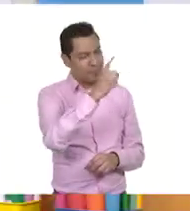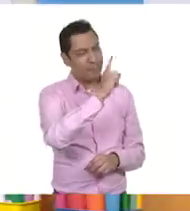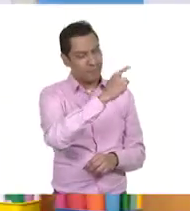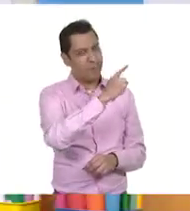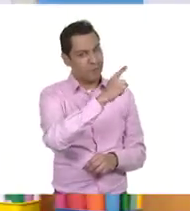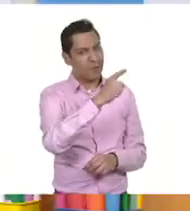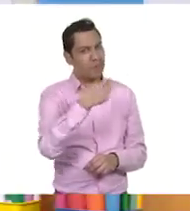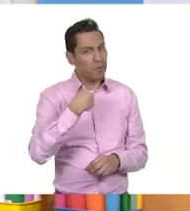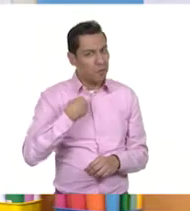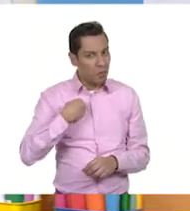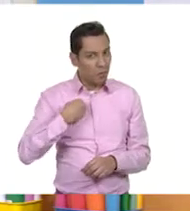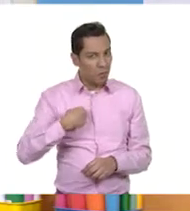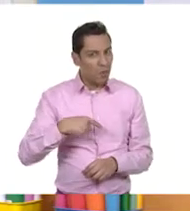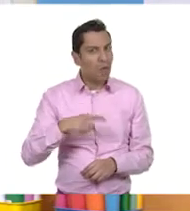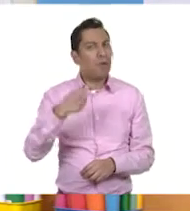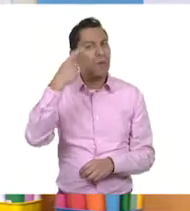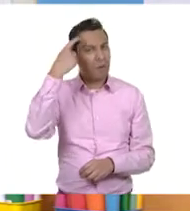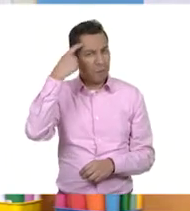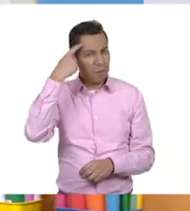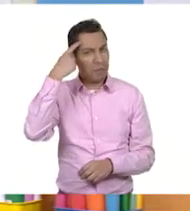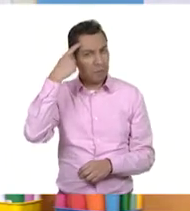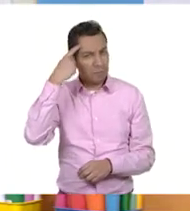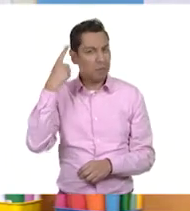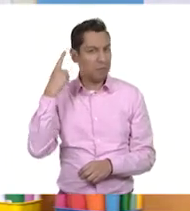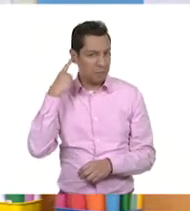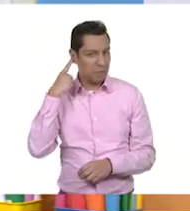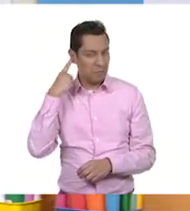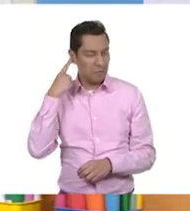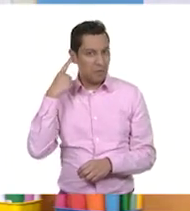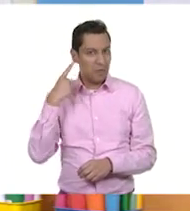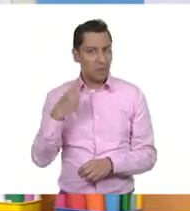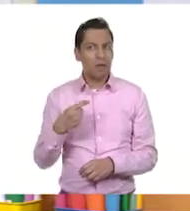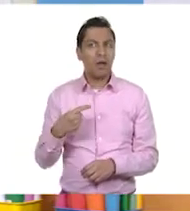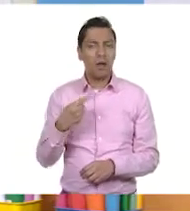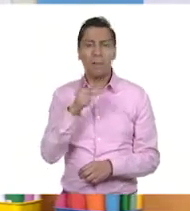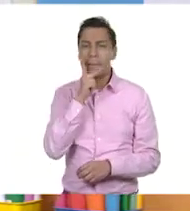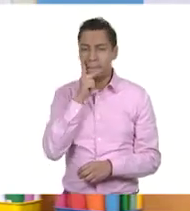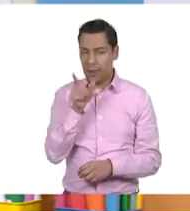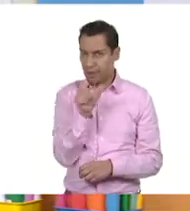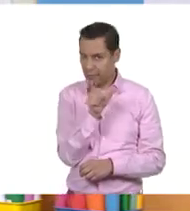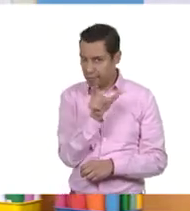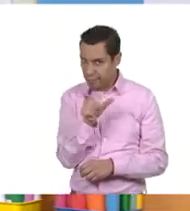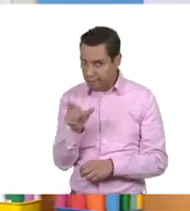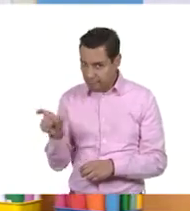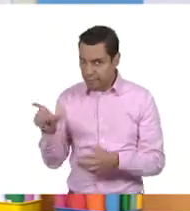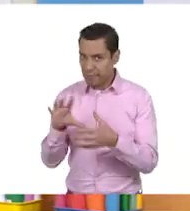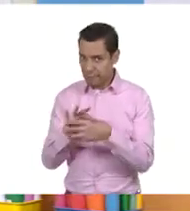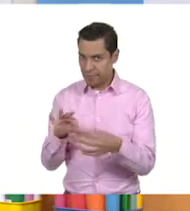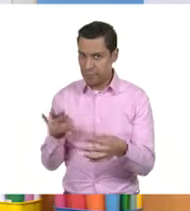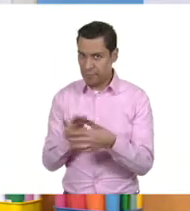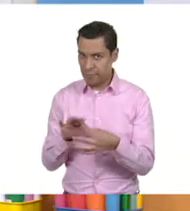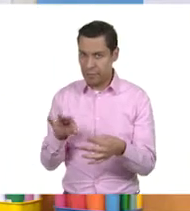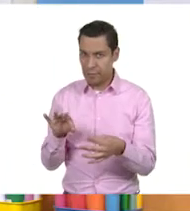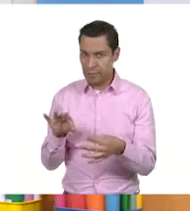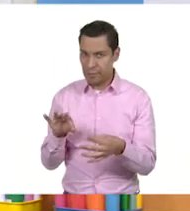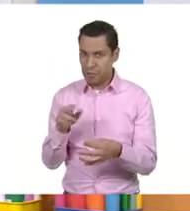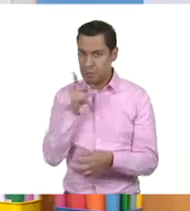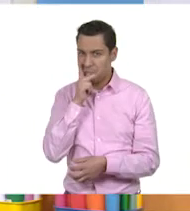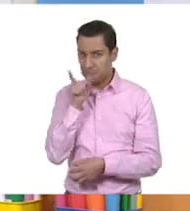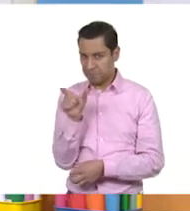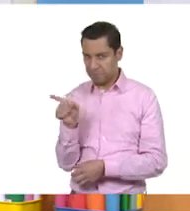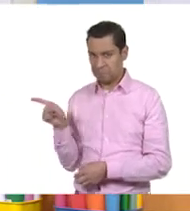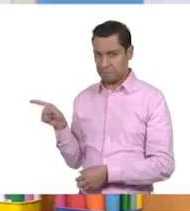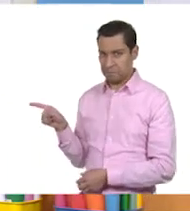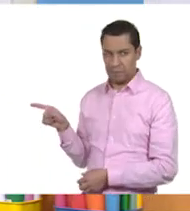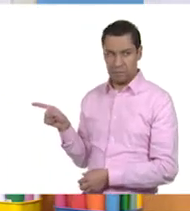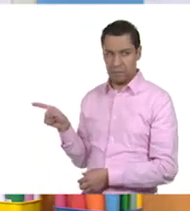he escuchado o alguna vez he leído un término que tal vez viene mucho al caso en este momento. La palabra